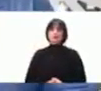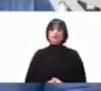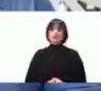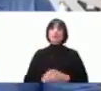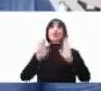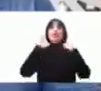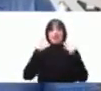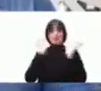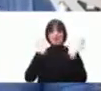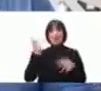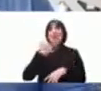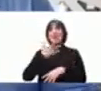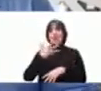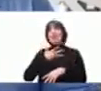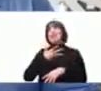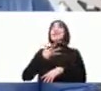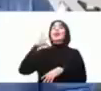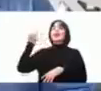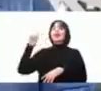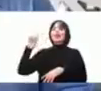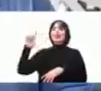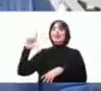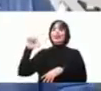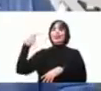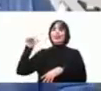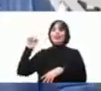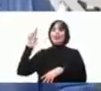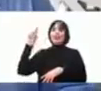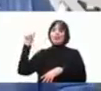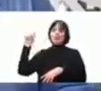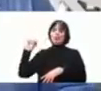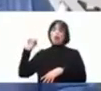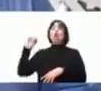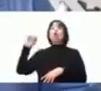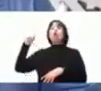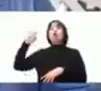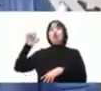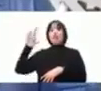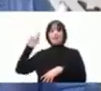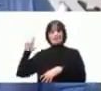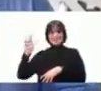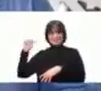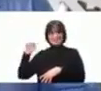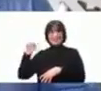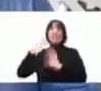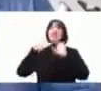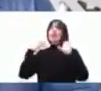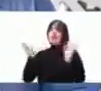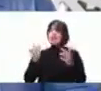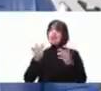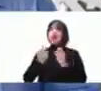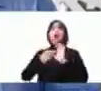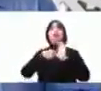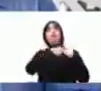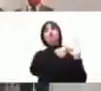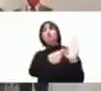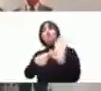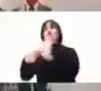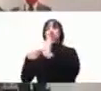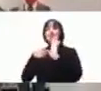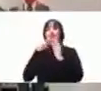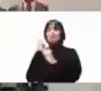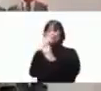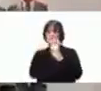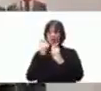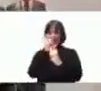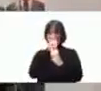presencia del entonces delegado Efraín Garza López se llevó a cabo la revelación de este monumento